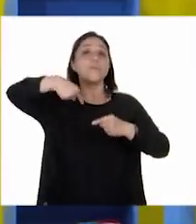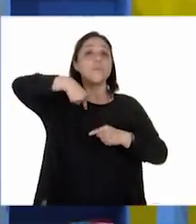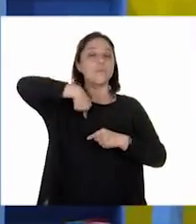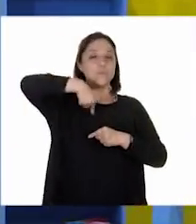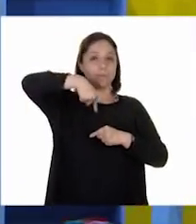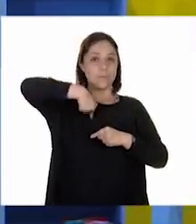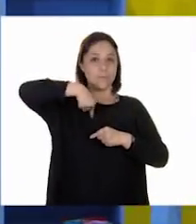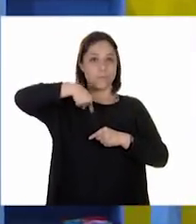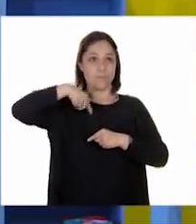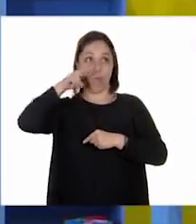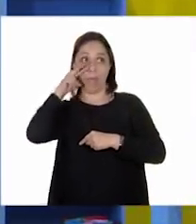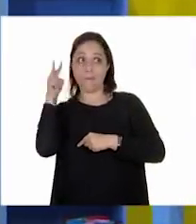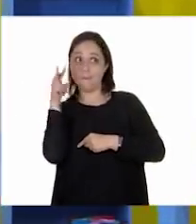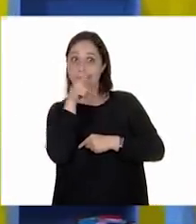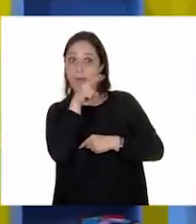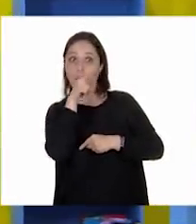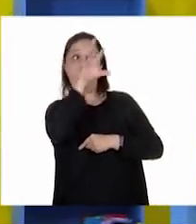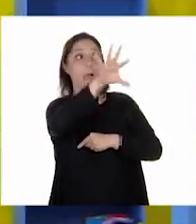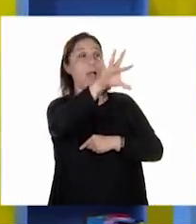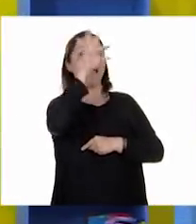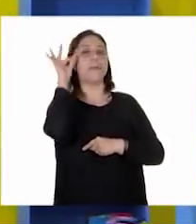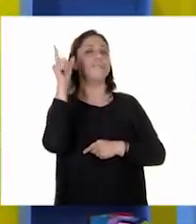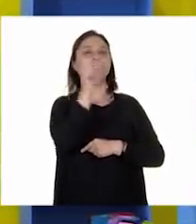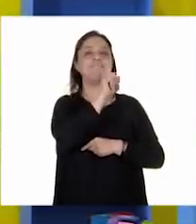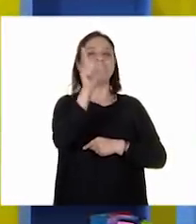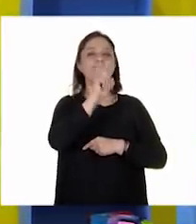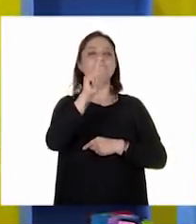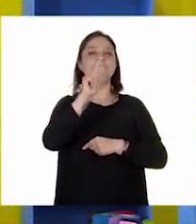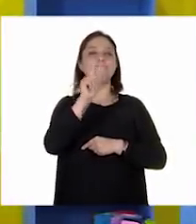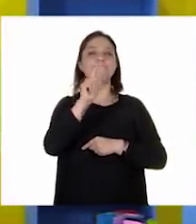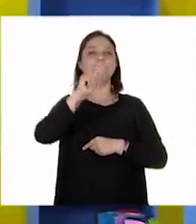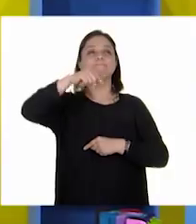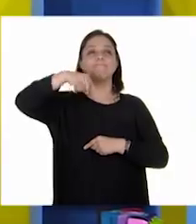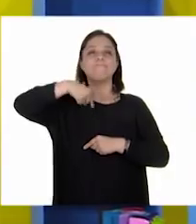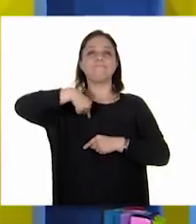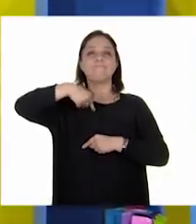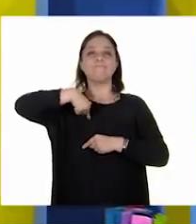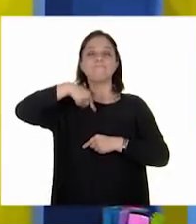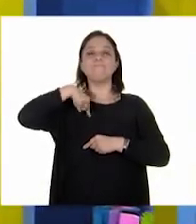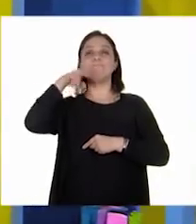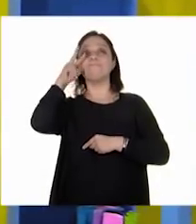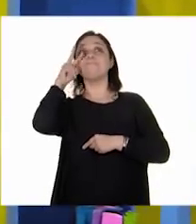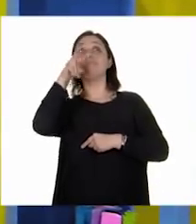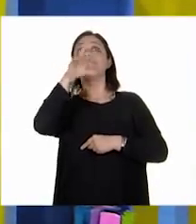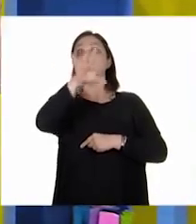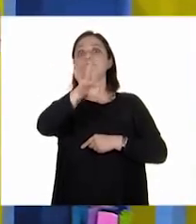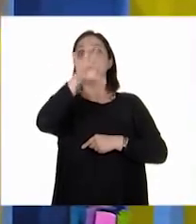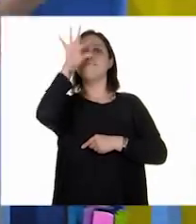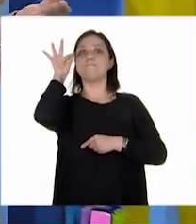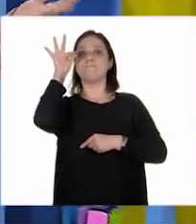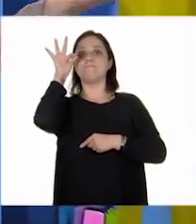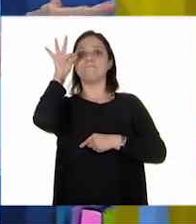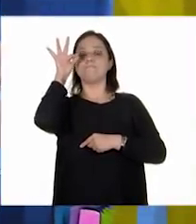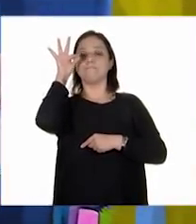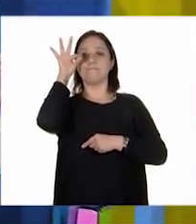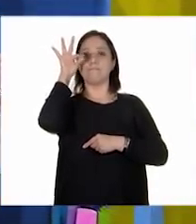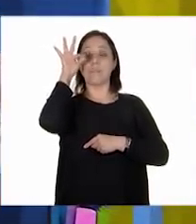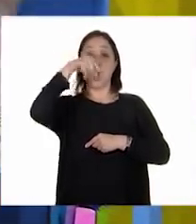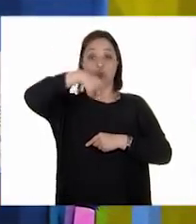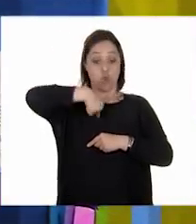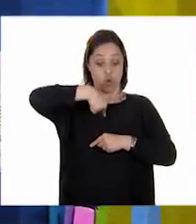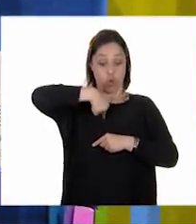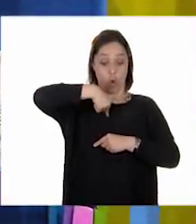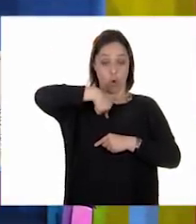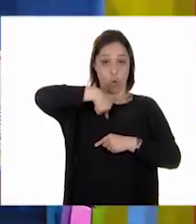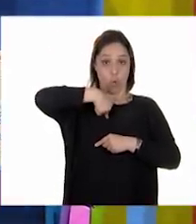visualmente el platillo. Sí. Simplemente lo voy a escoger desde acá, desde donde estoy. Y las niñas, los niños y tú nos van a